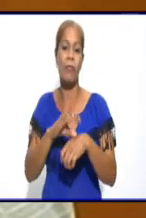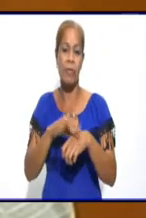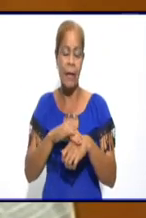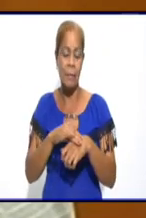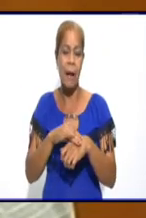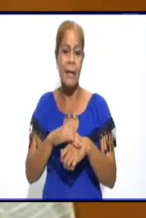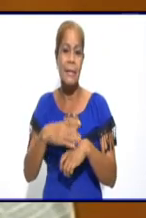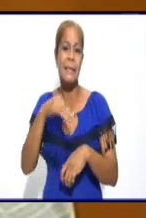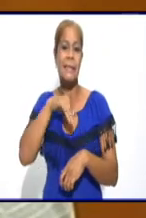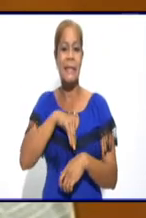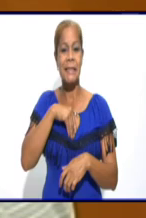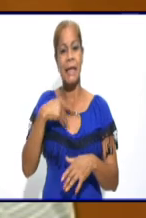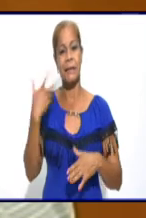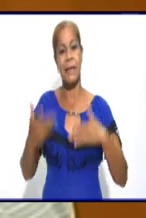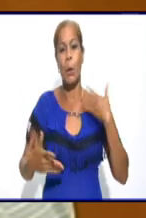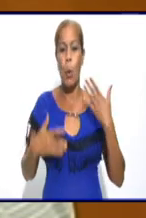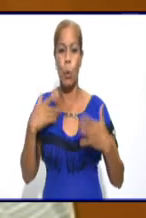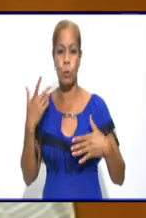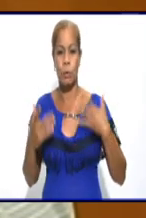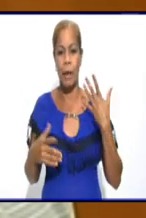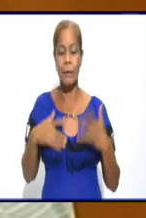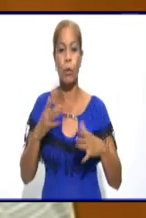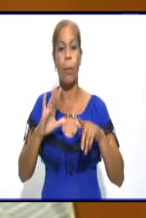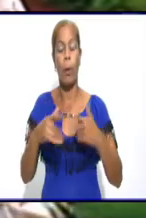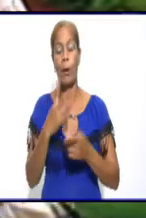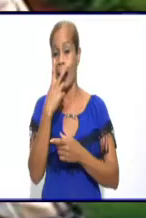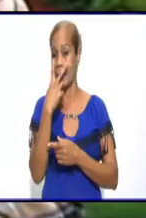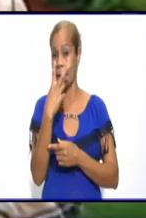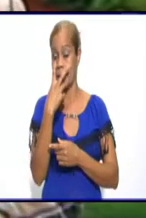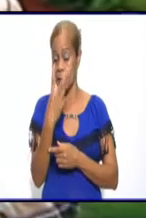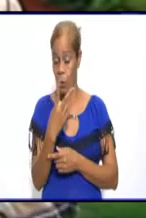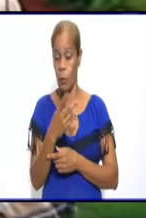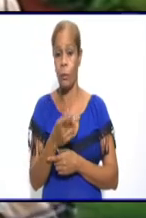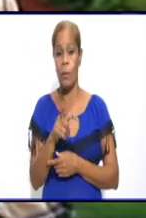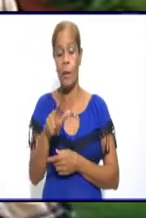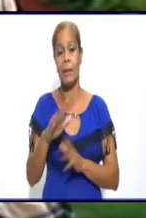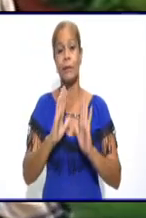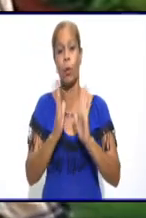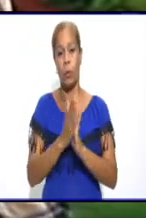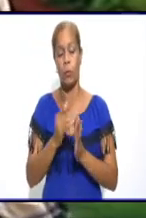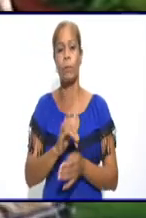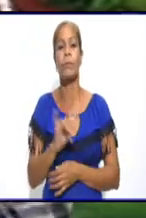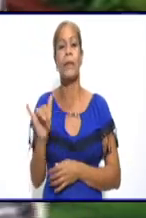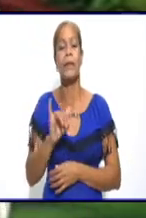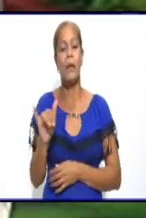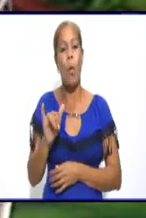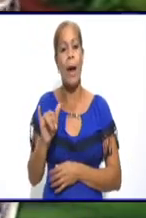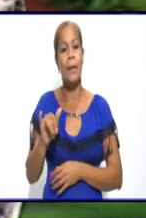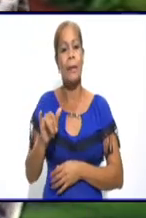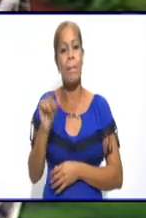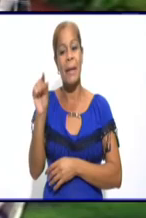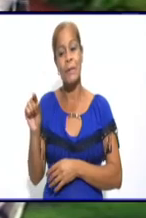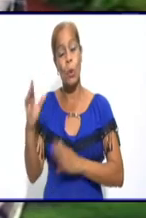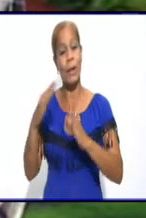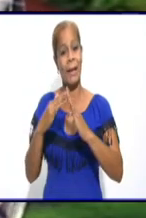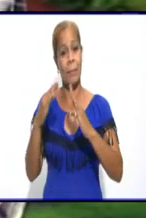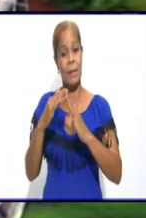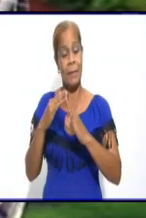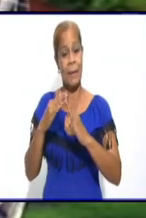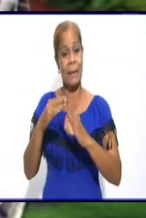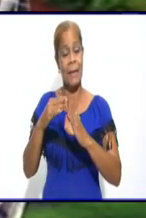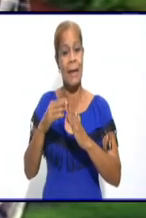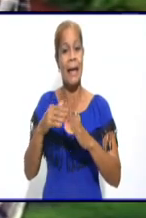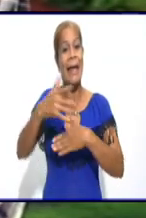realizan, reitero, en el centro de aislamiento, Silberto Álvarez Aroche. Igual, los vecinos de calle 5, en el reparto Siboney,